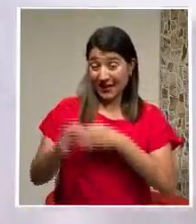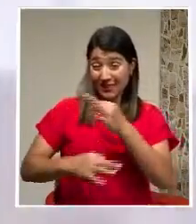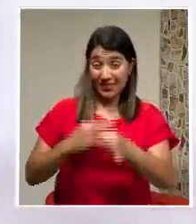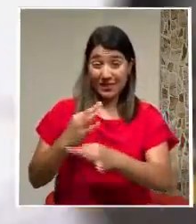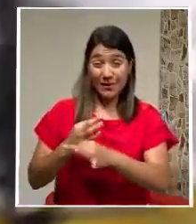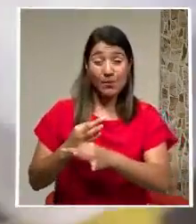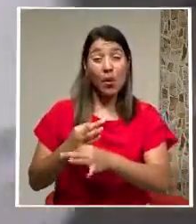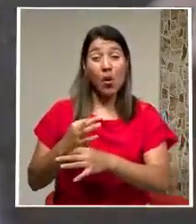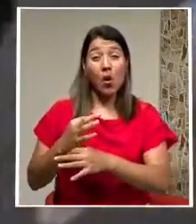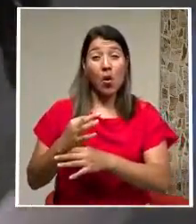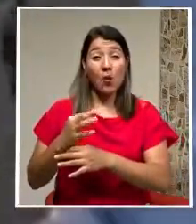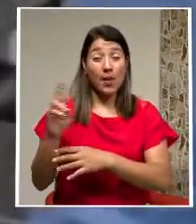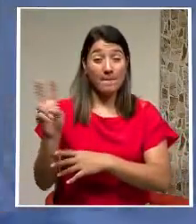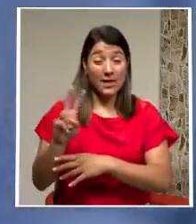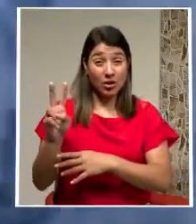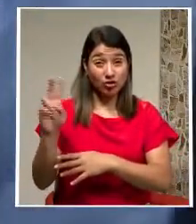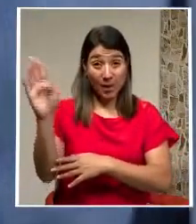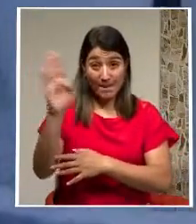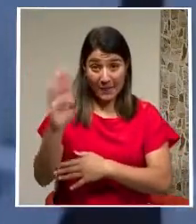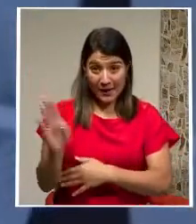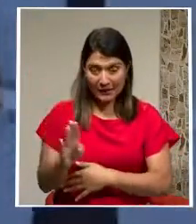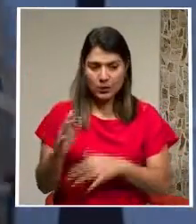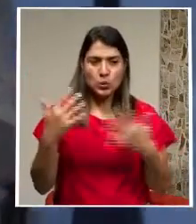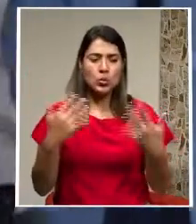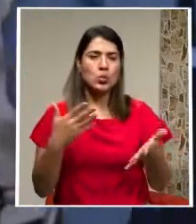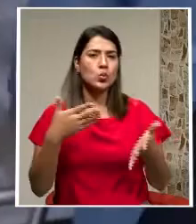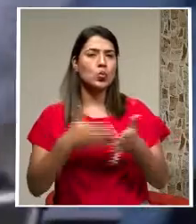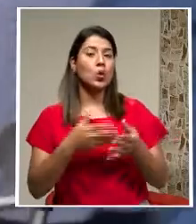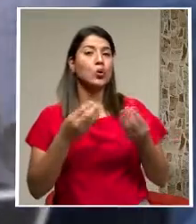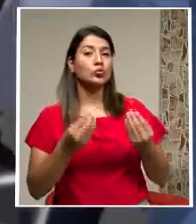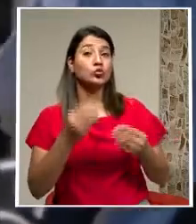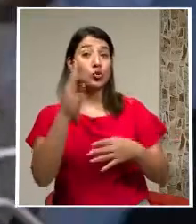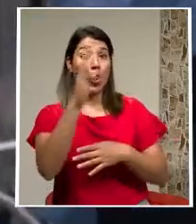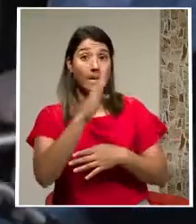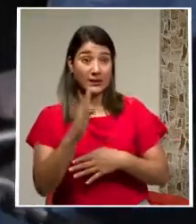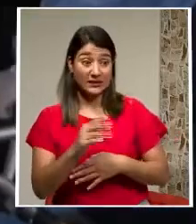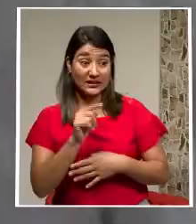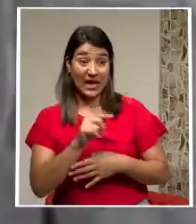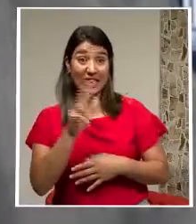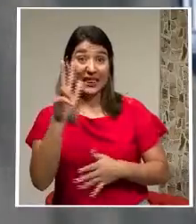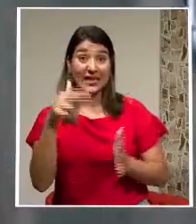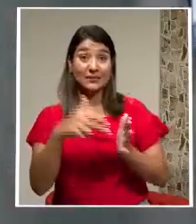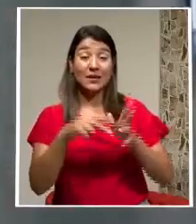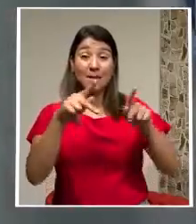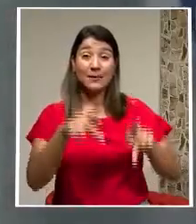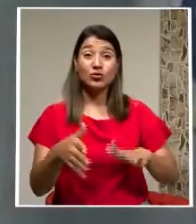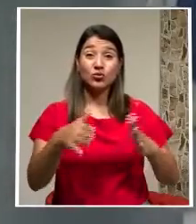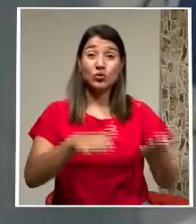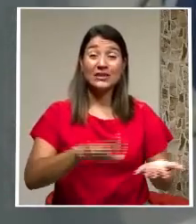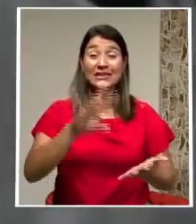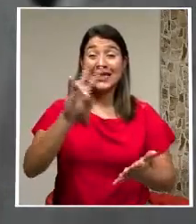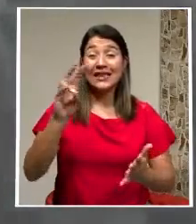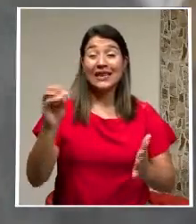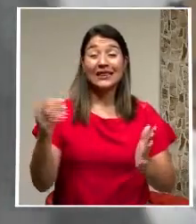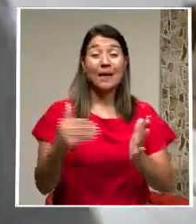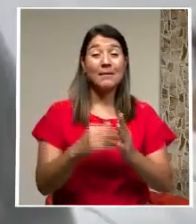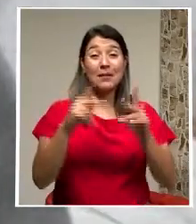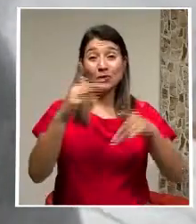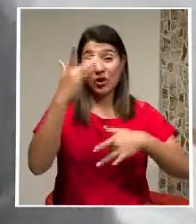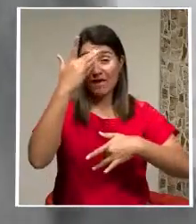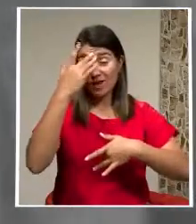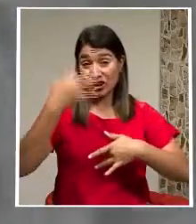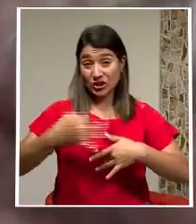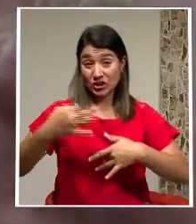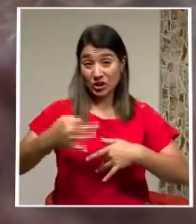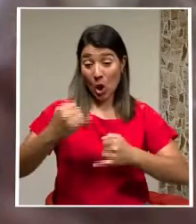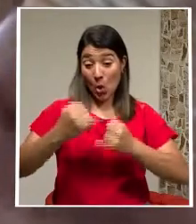estragos En Brasil Ayudada por la desidia Del gobierno De Jair Bolsonaro Más de 3.000 muertos Y 70.000 infectados De media diaria En los últimos 7